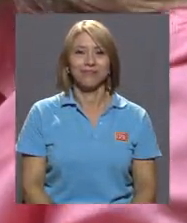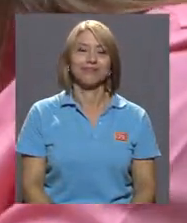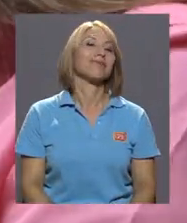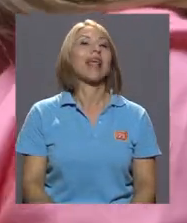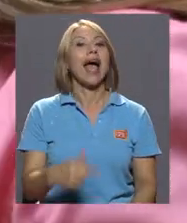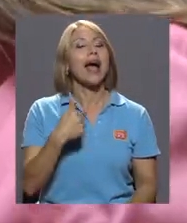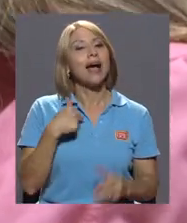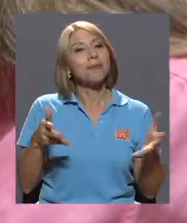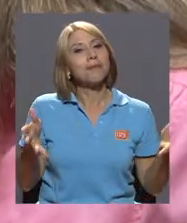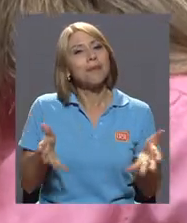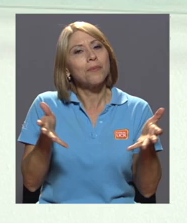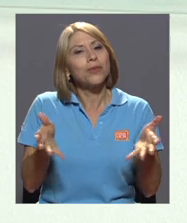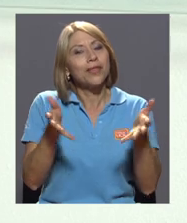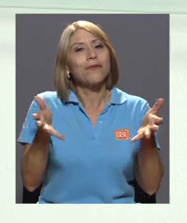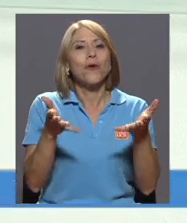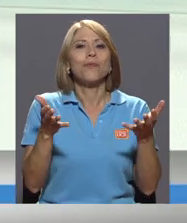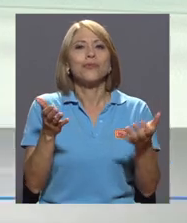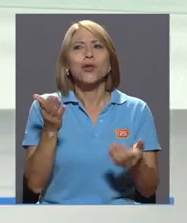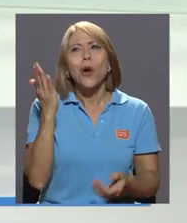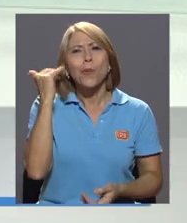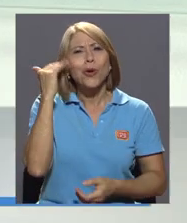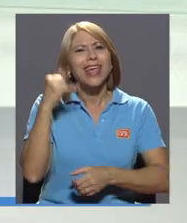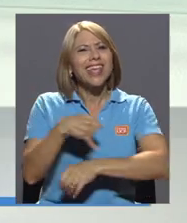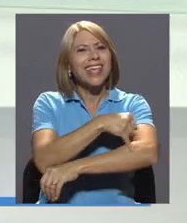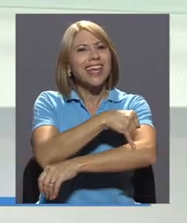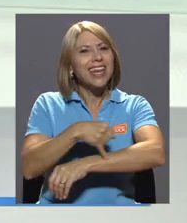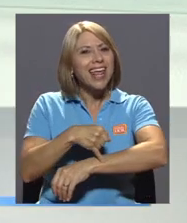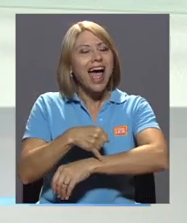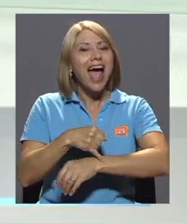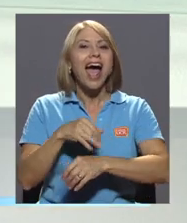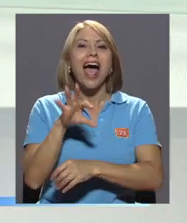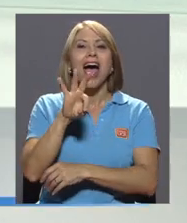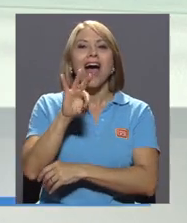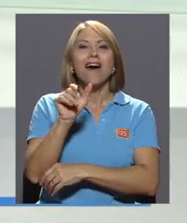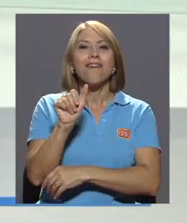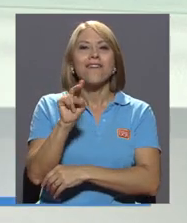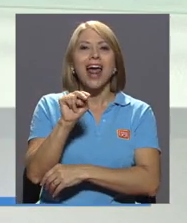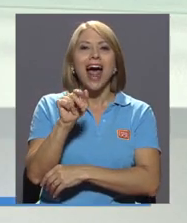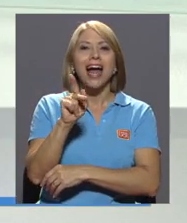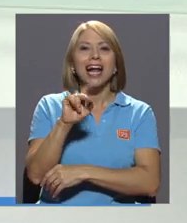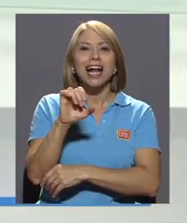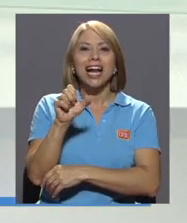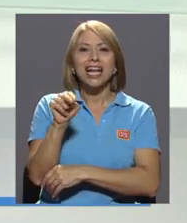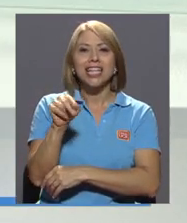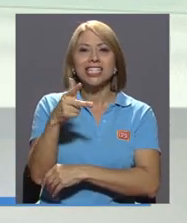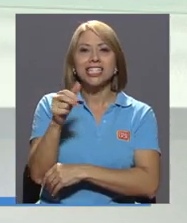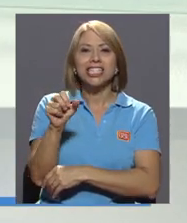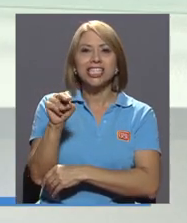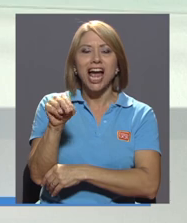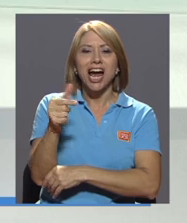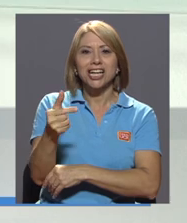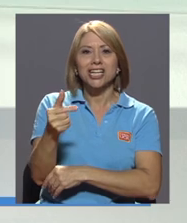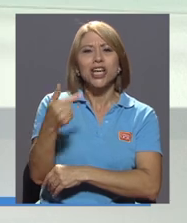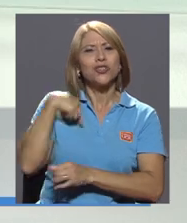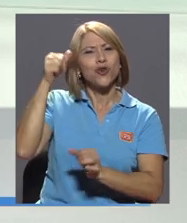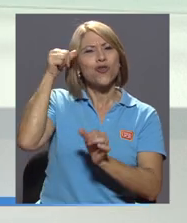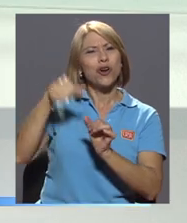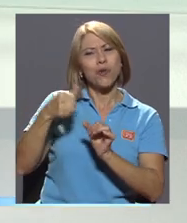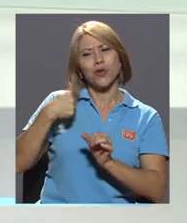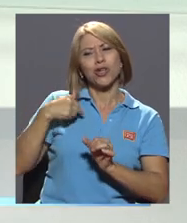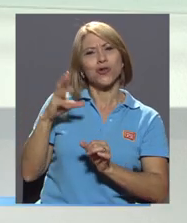A mí lo que me motivó en el caso de por qué ingeniería fue Franklin Chang. Yo me acuerdo que tenía como seis años cuando él estaba viajando